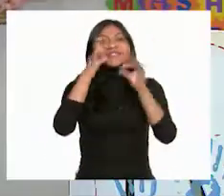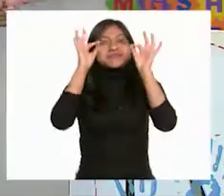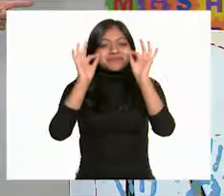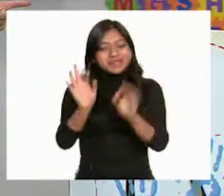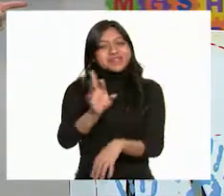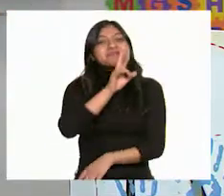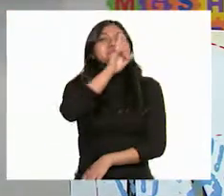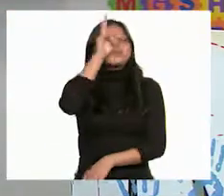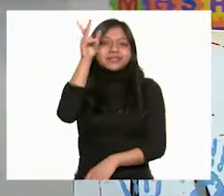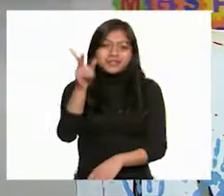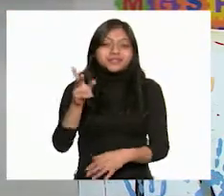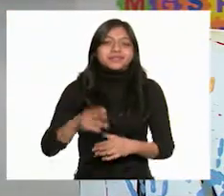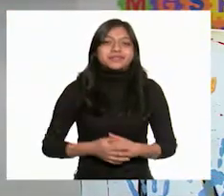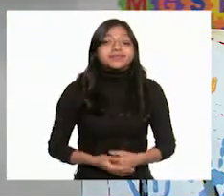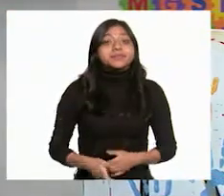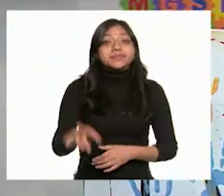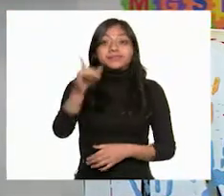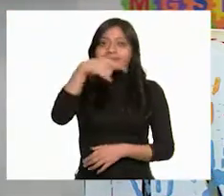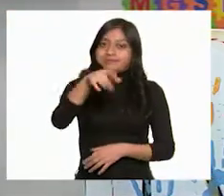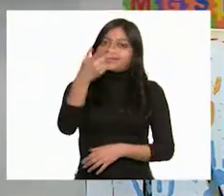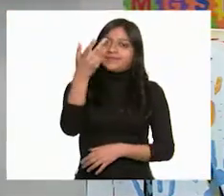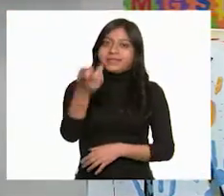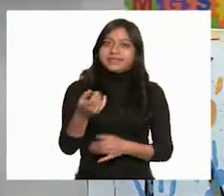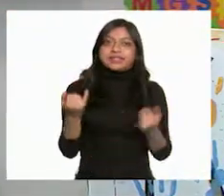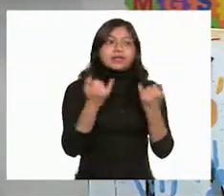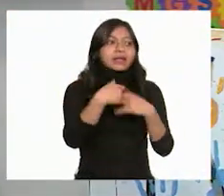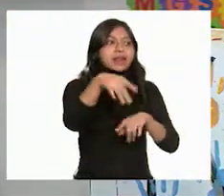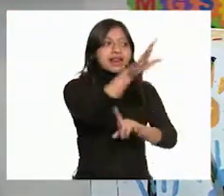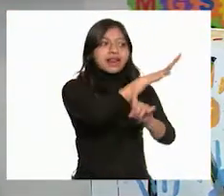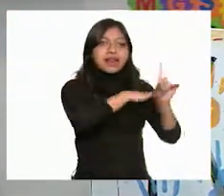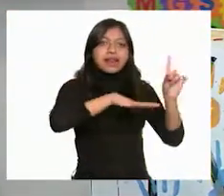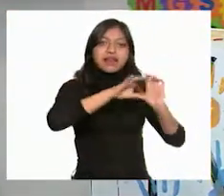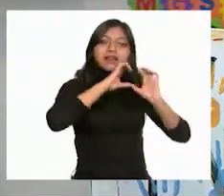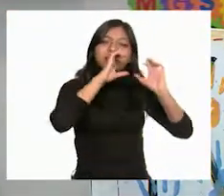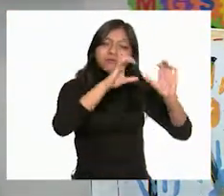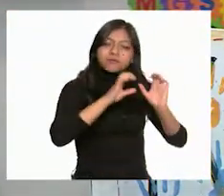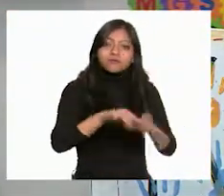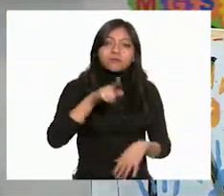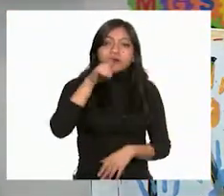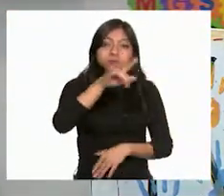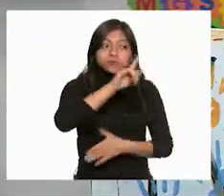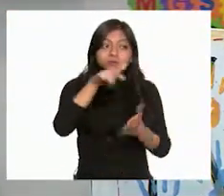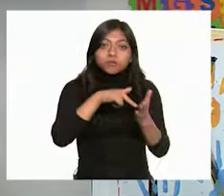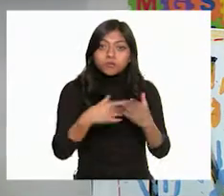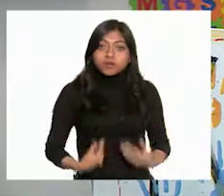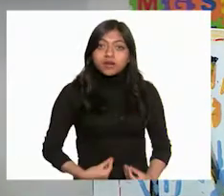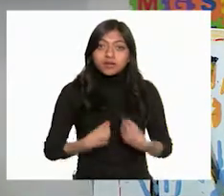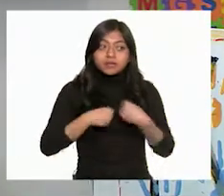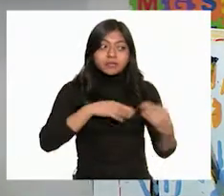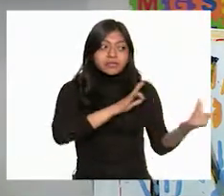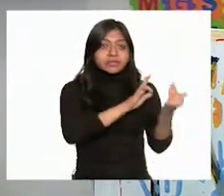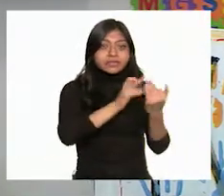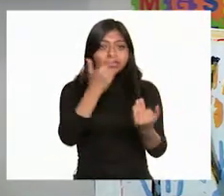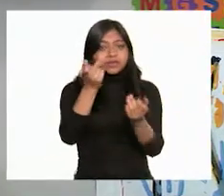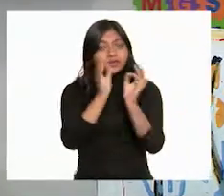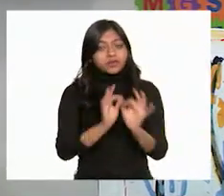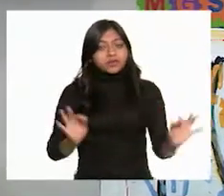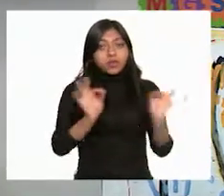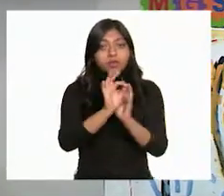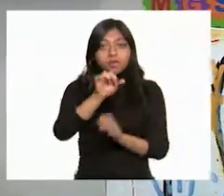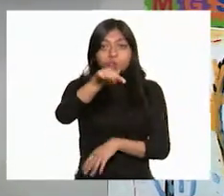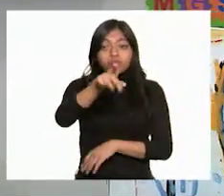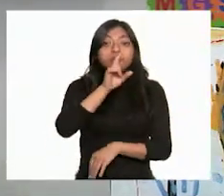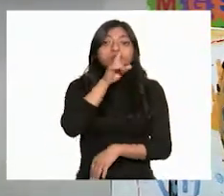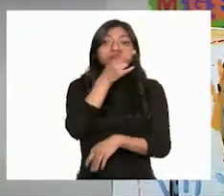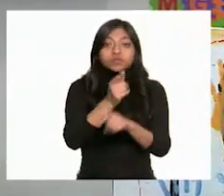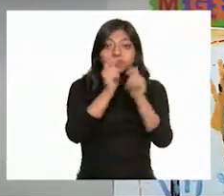¡Sí, exactamente! Y cuidar el medio ambiente y los espacios en los que convivimos es, recuerden, tarea de